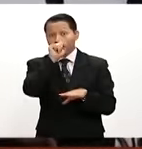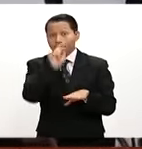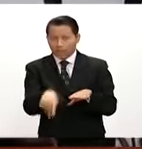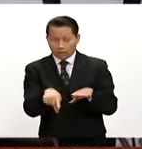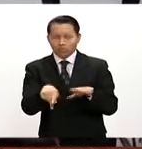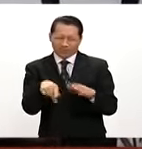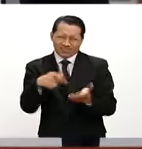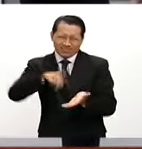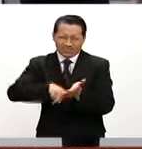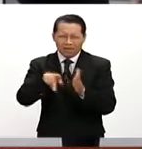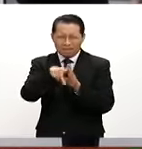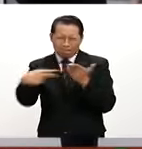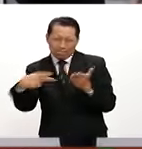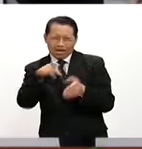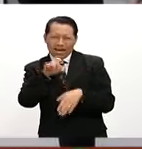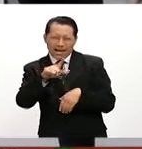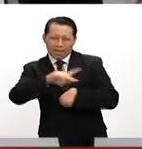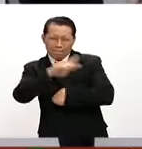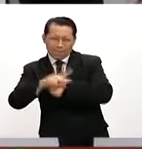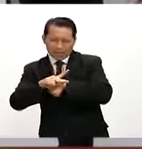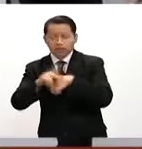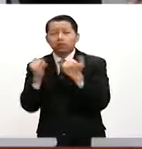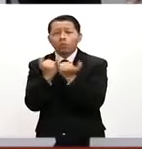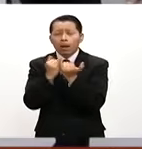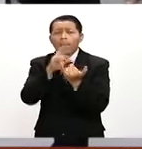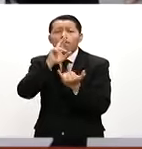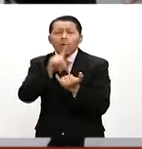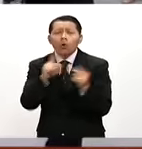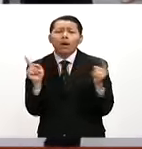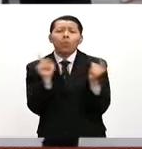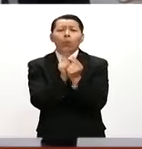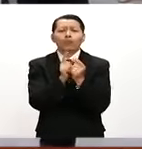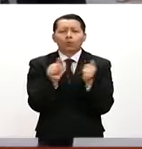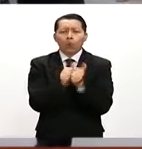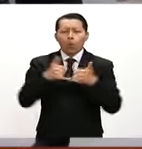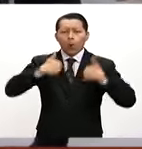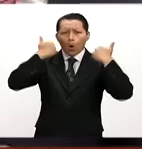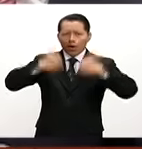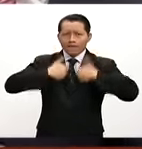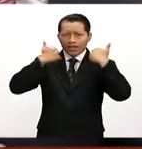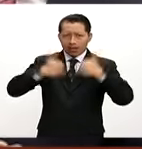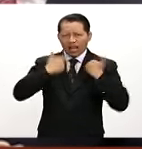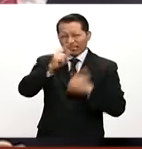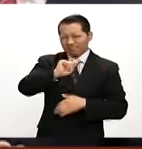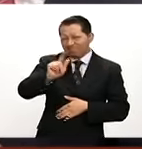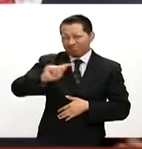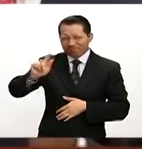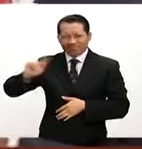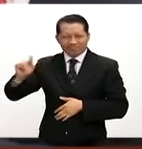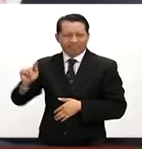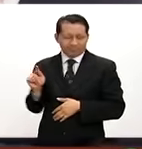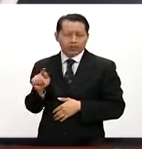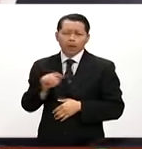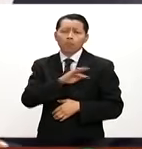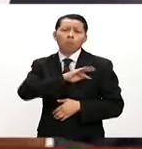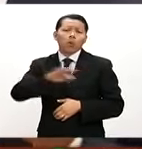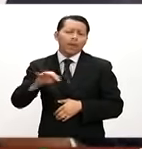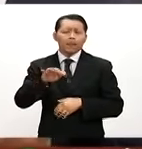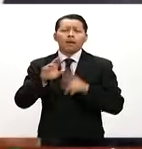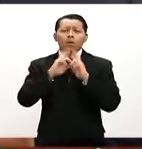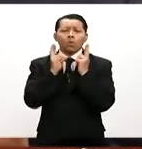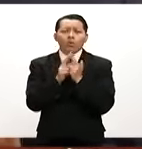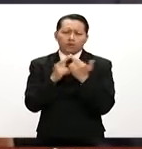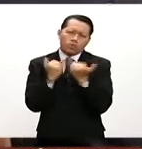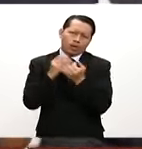diálogo en un encuentro con jóvenes destacados de diferentes sectores de la sociedad mexicana. Con ello habló sobre los avances